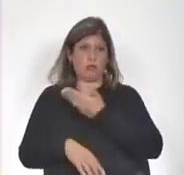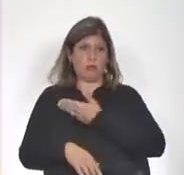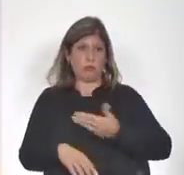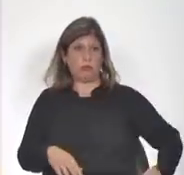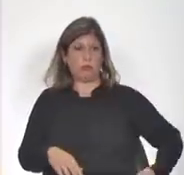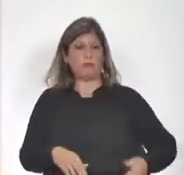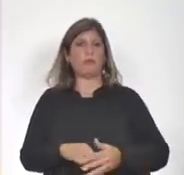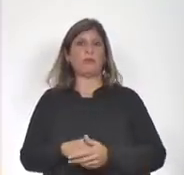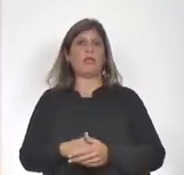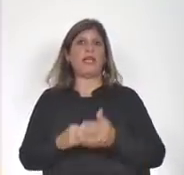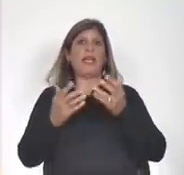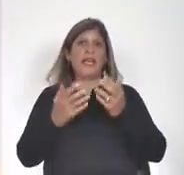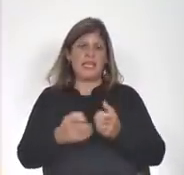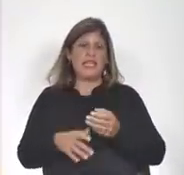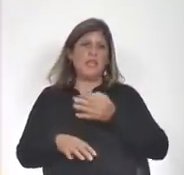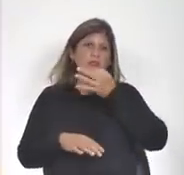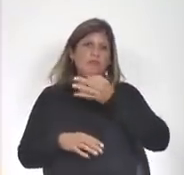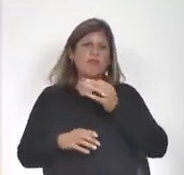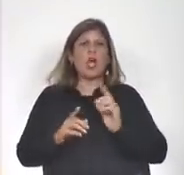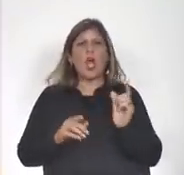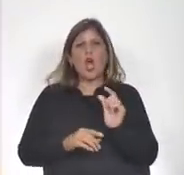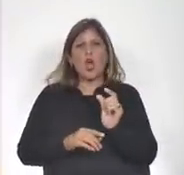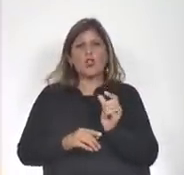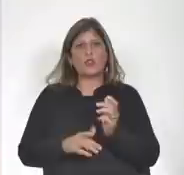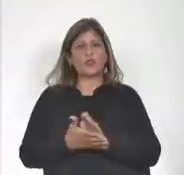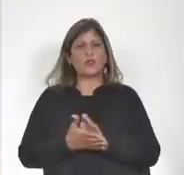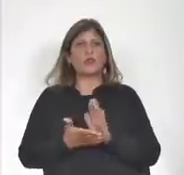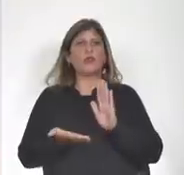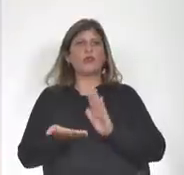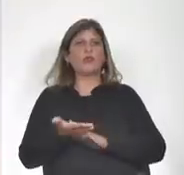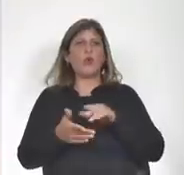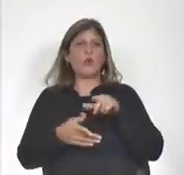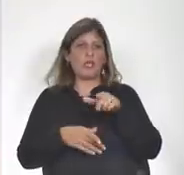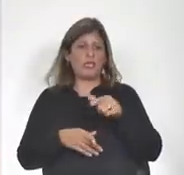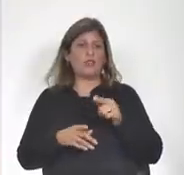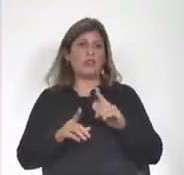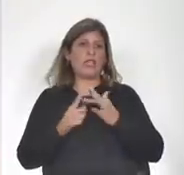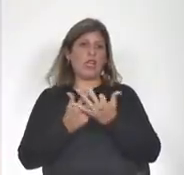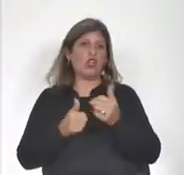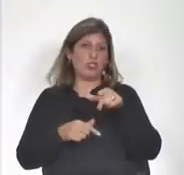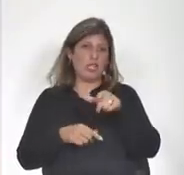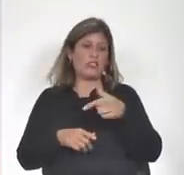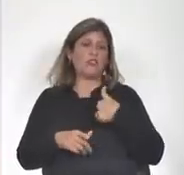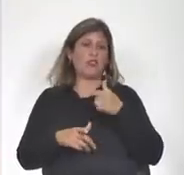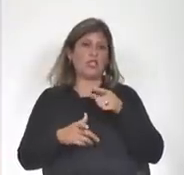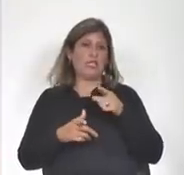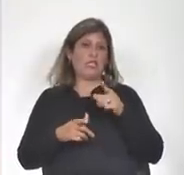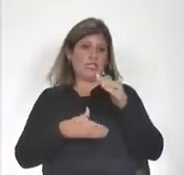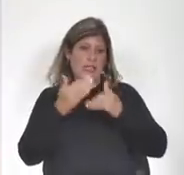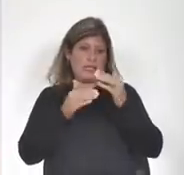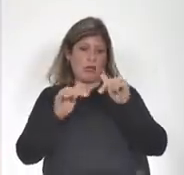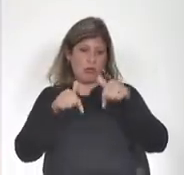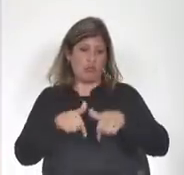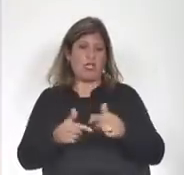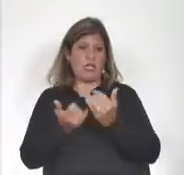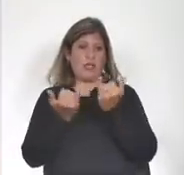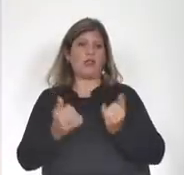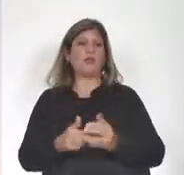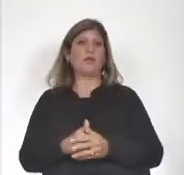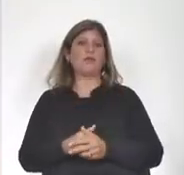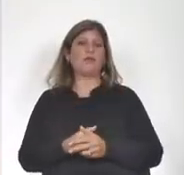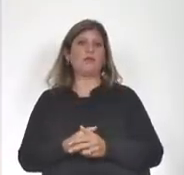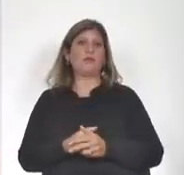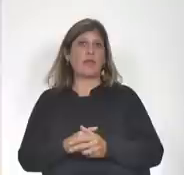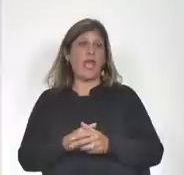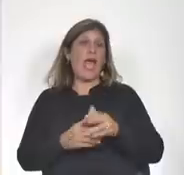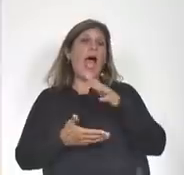Y quiero hacer unas consideraciones muy breves sobre esto, porque hacen al contexto en el que se desarrolla esta sesión, a las